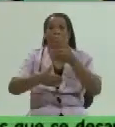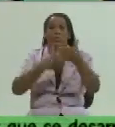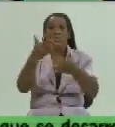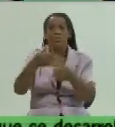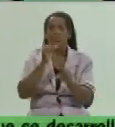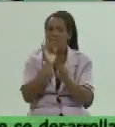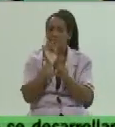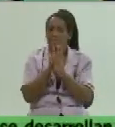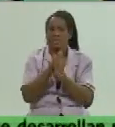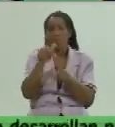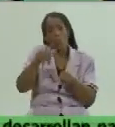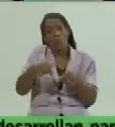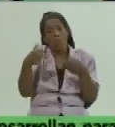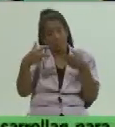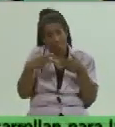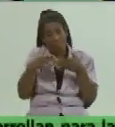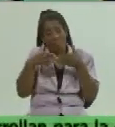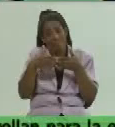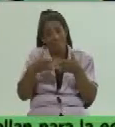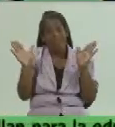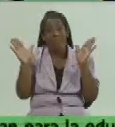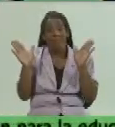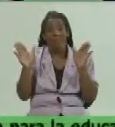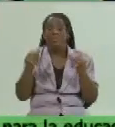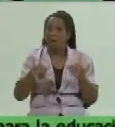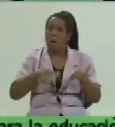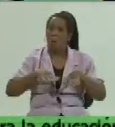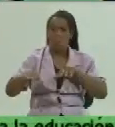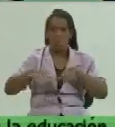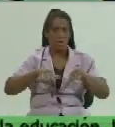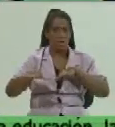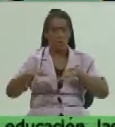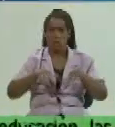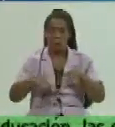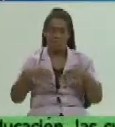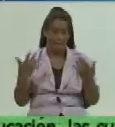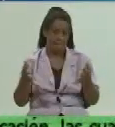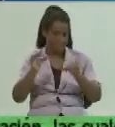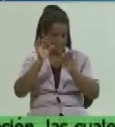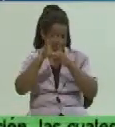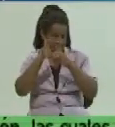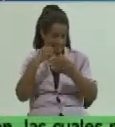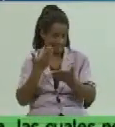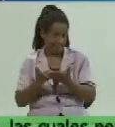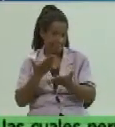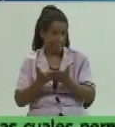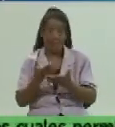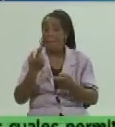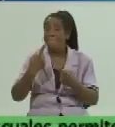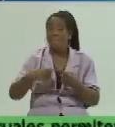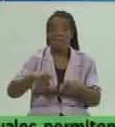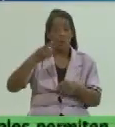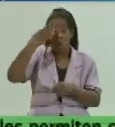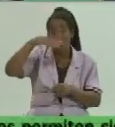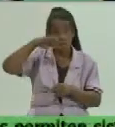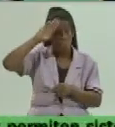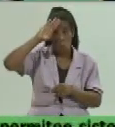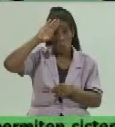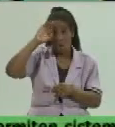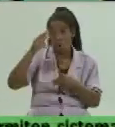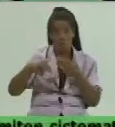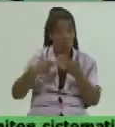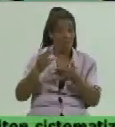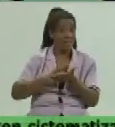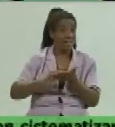Hoy se inauguró, ya el laboratorio está en condiciones de diagnosticar, pero en Cuba no se hace nada sin